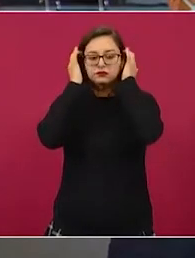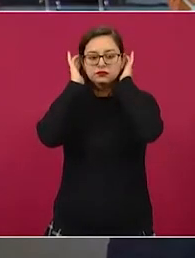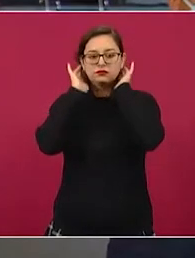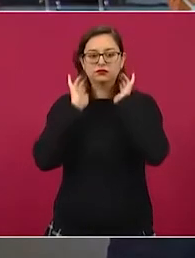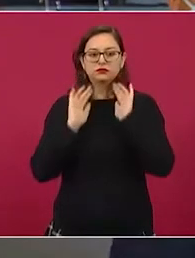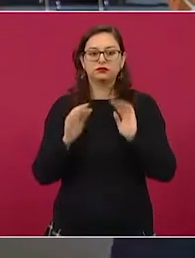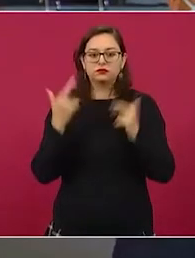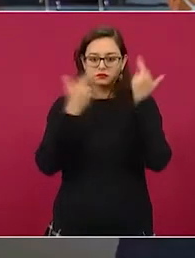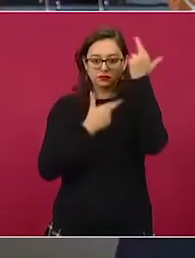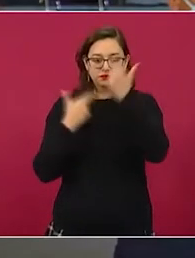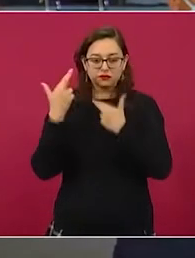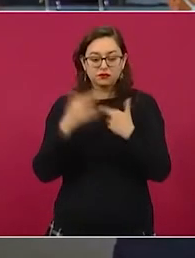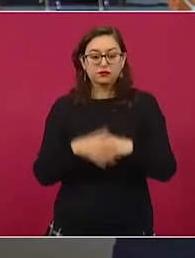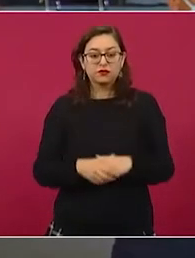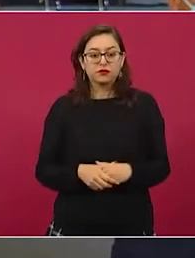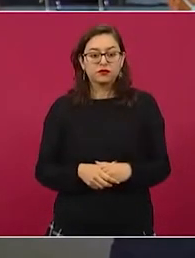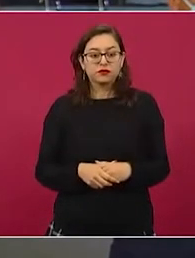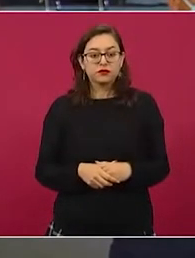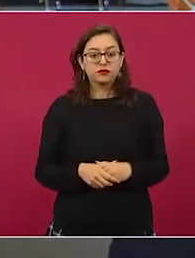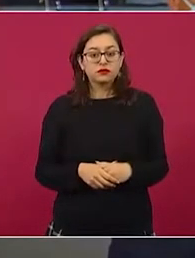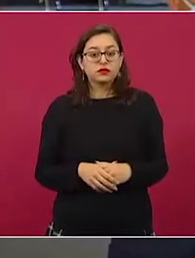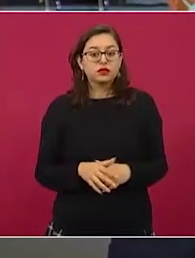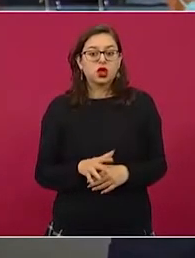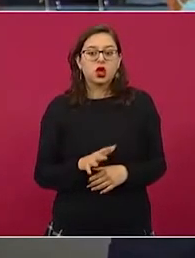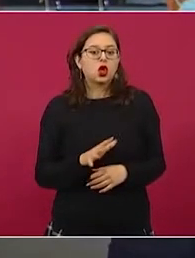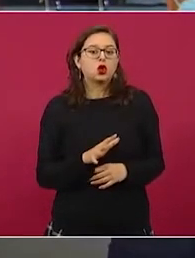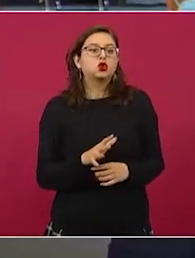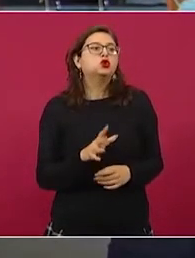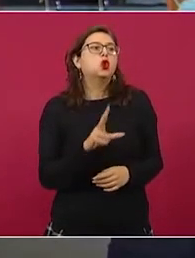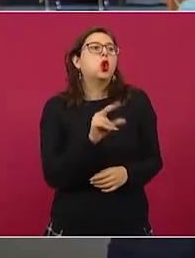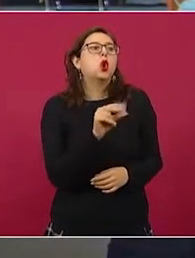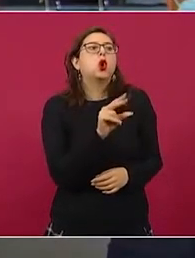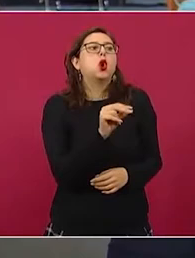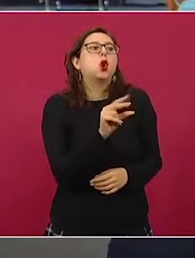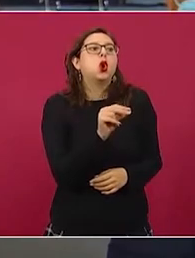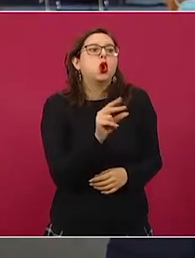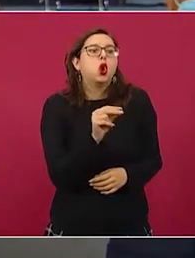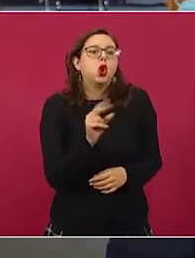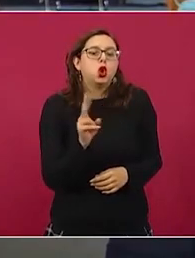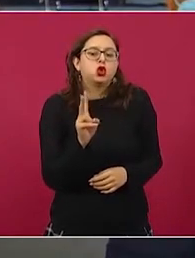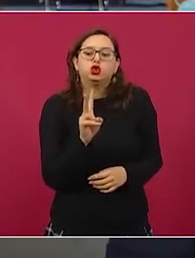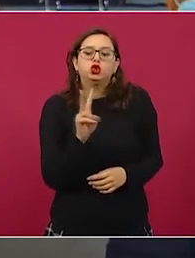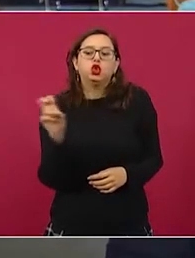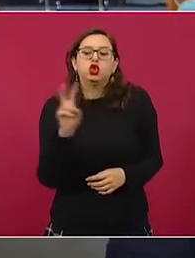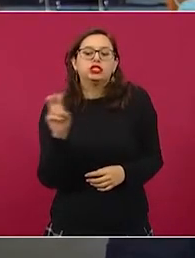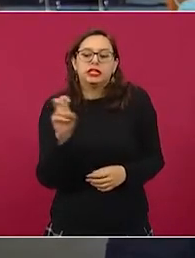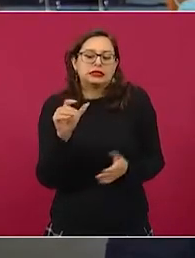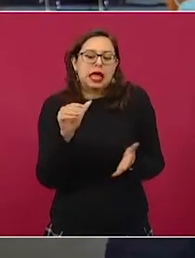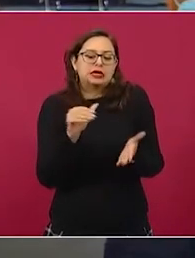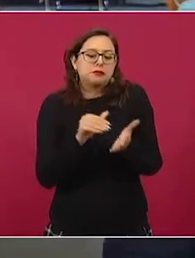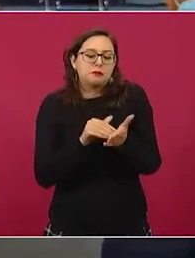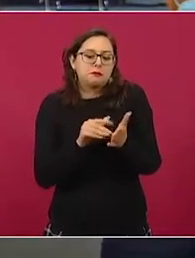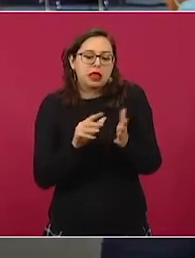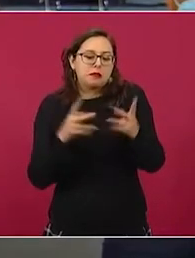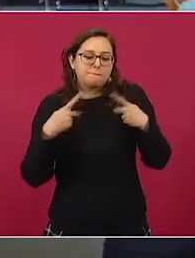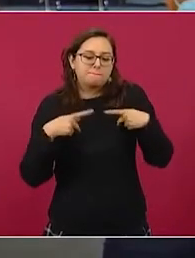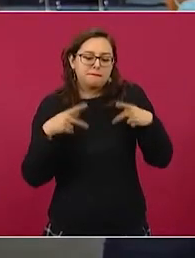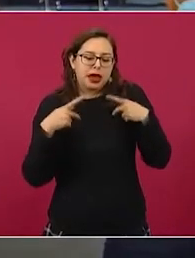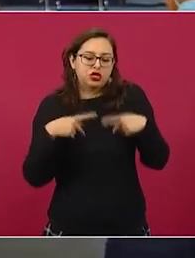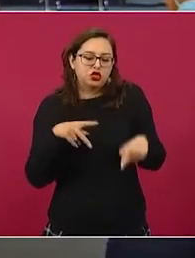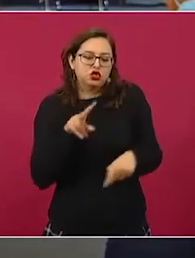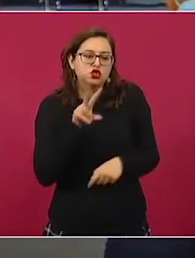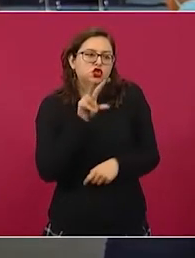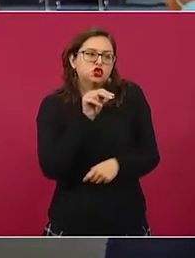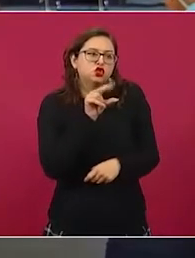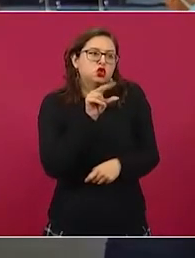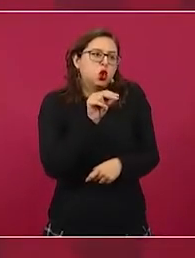el caso, el asunto. No son 200 mil pruebas que tengo, sí tengo bastantes que me da pie para pensar que